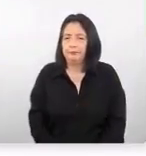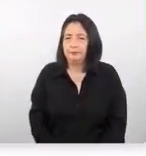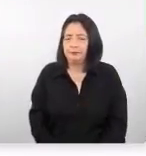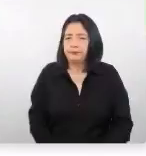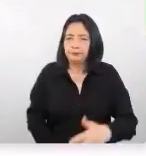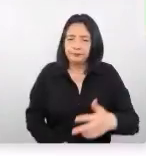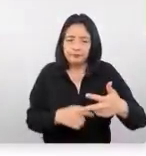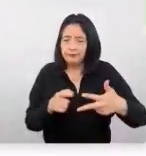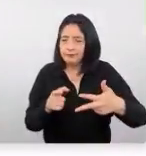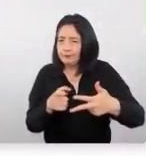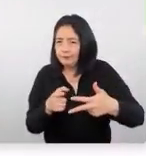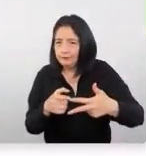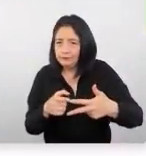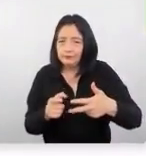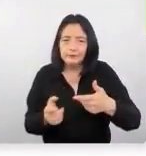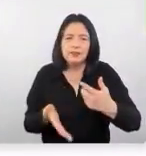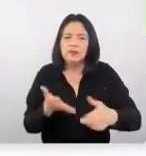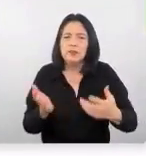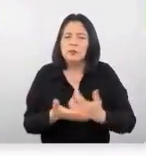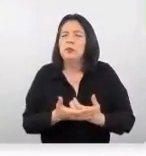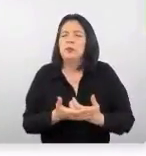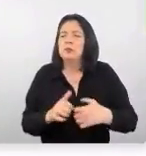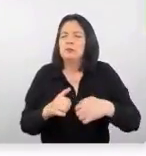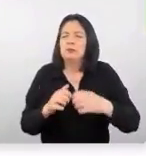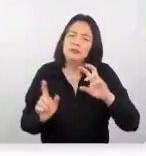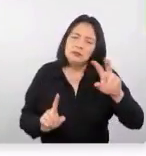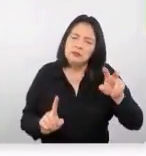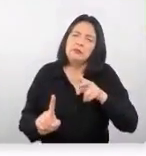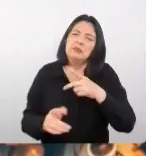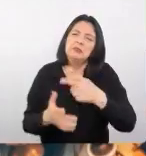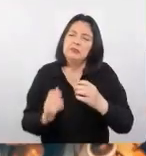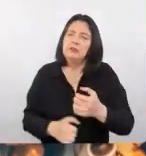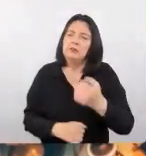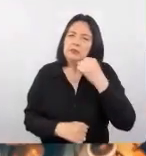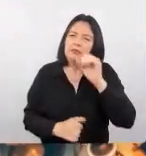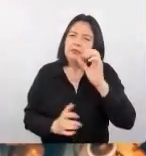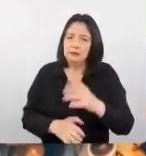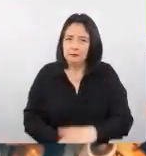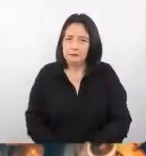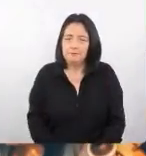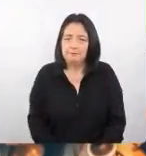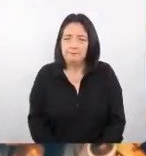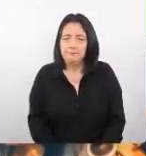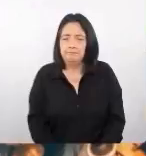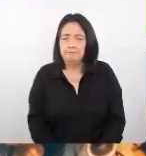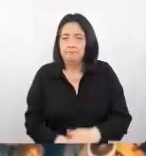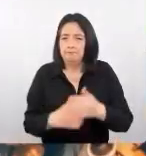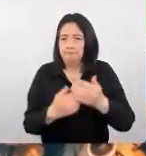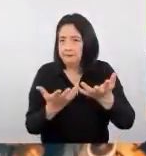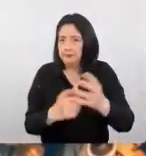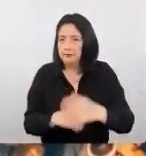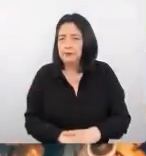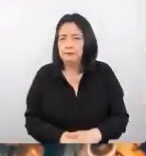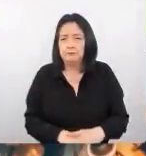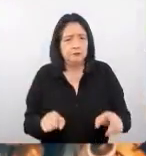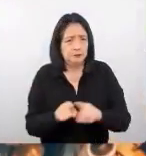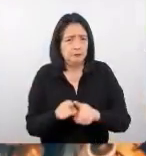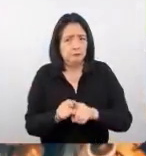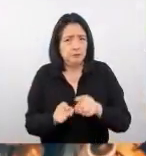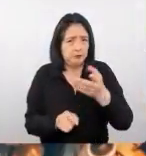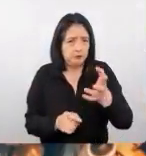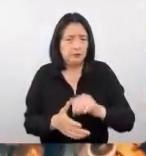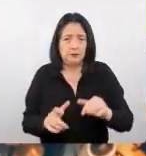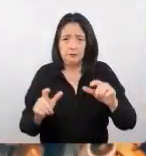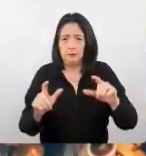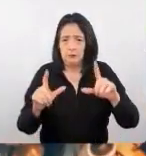veamos un poco la evolución y las perspectivas de los viajes entonces también aquí tenemos una